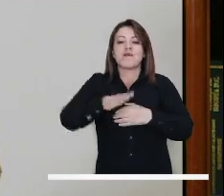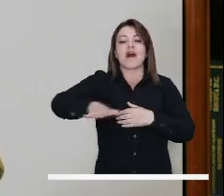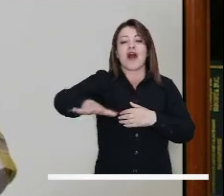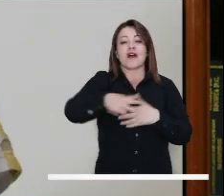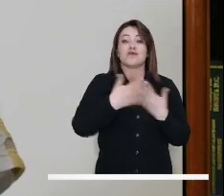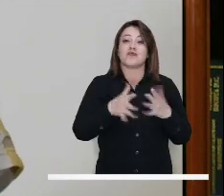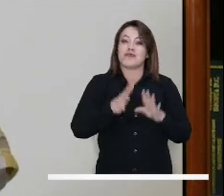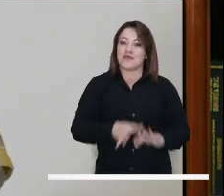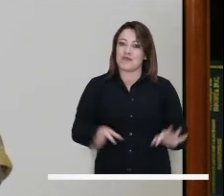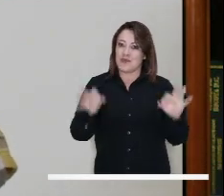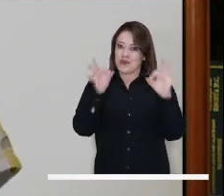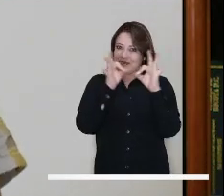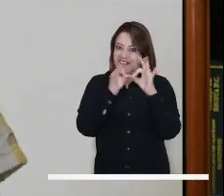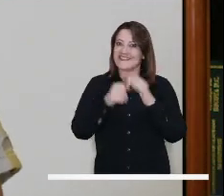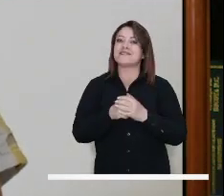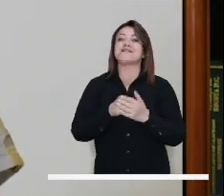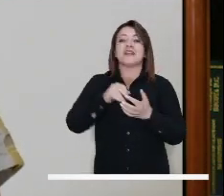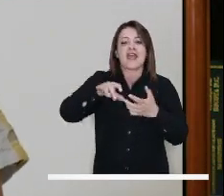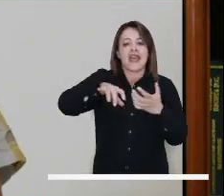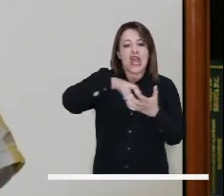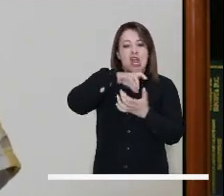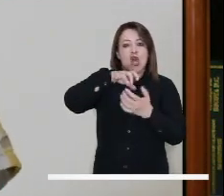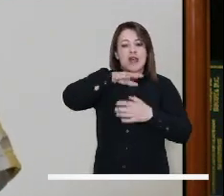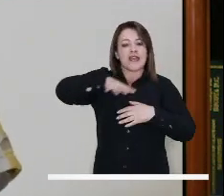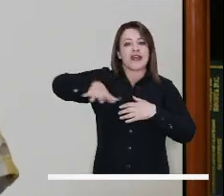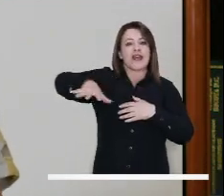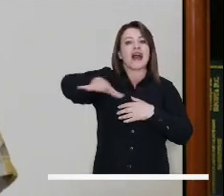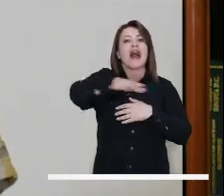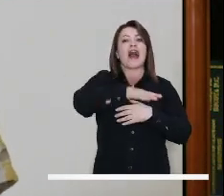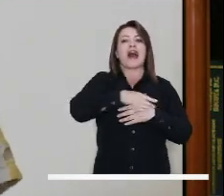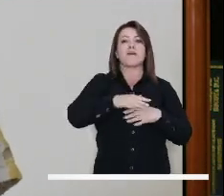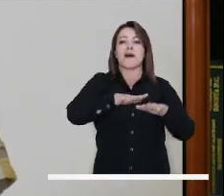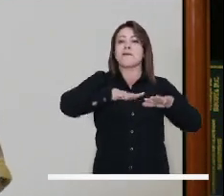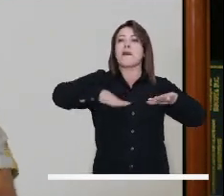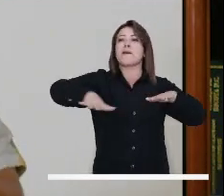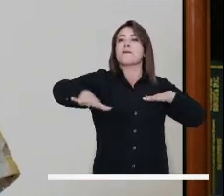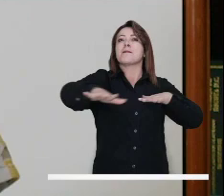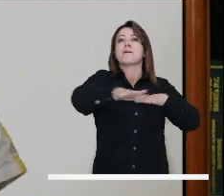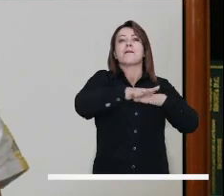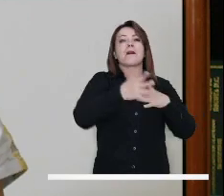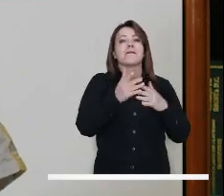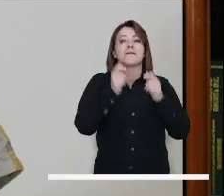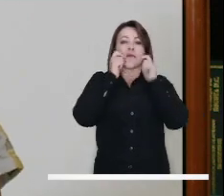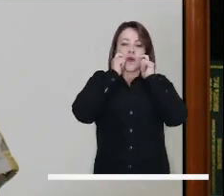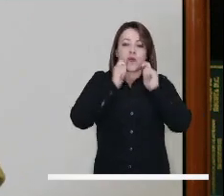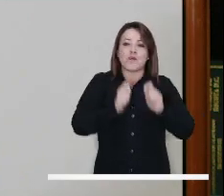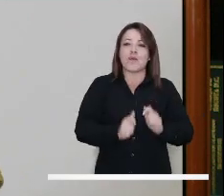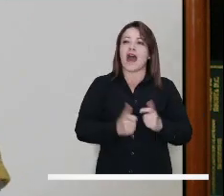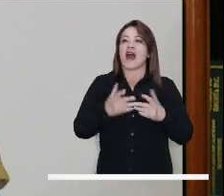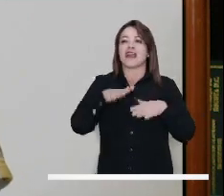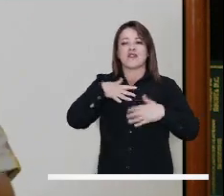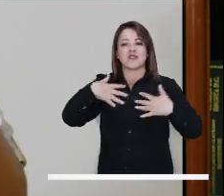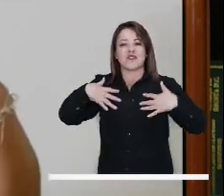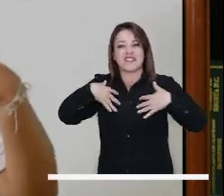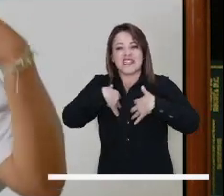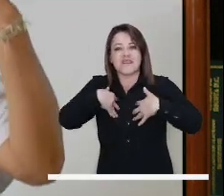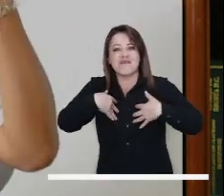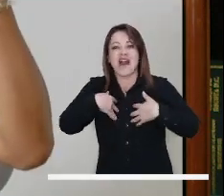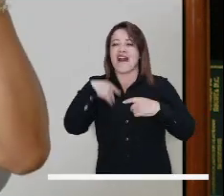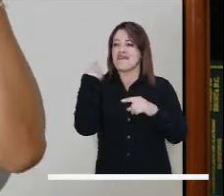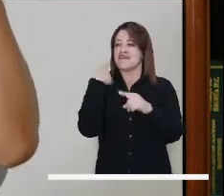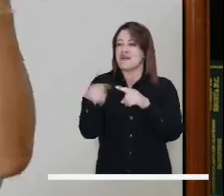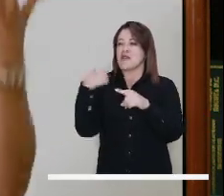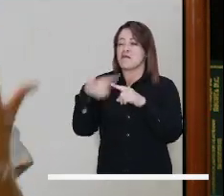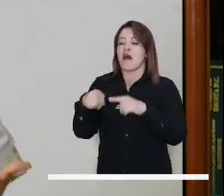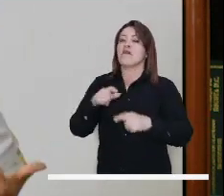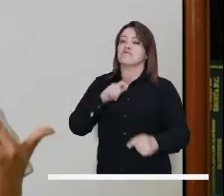Eso significa que la estructura ecológica principal, el hábitat seguro y limpio para todos los seres y especies, nos lleva